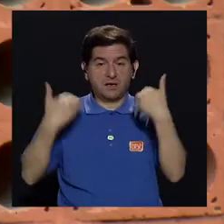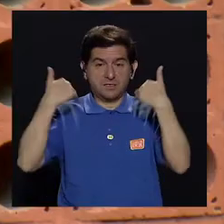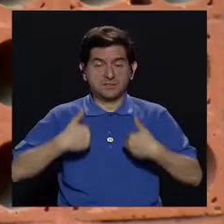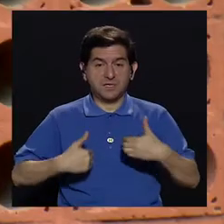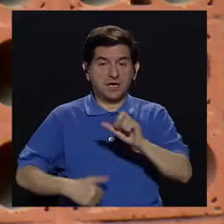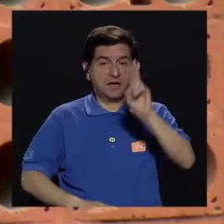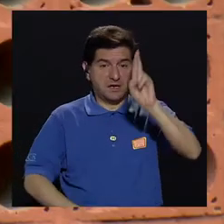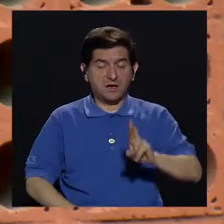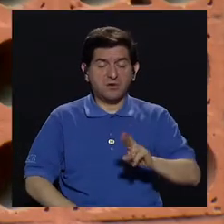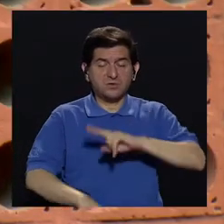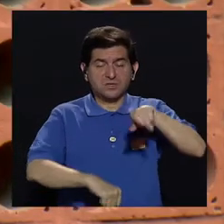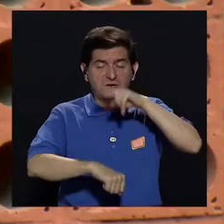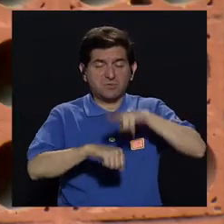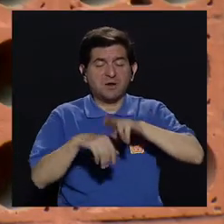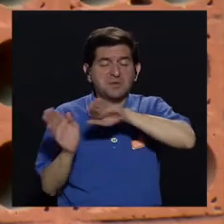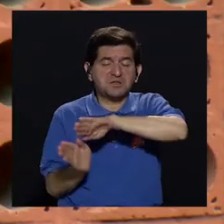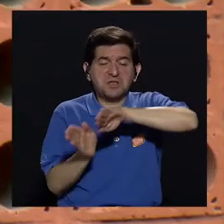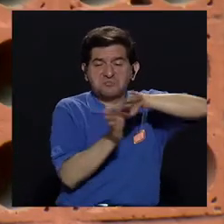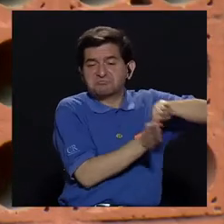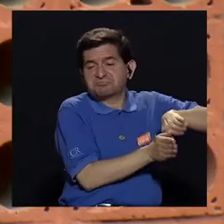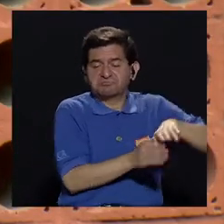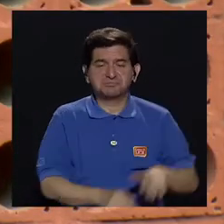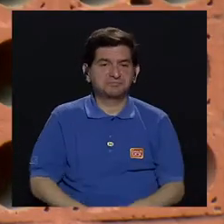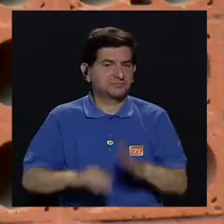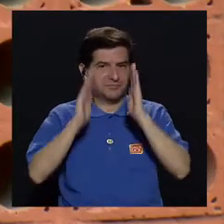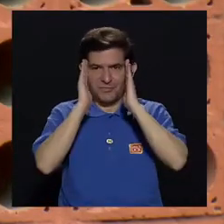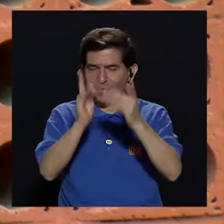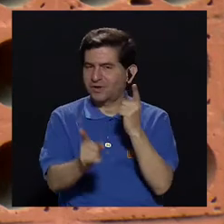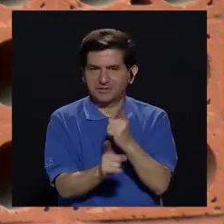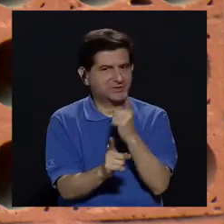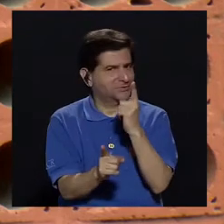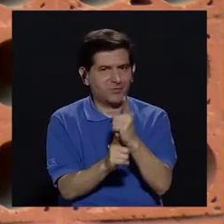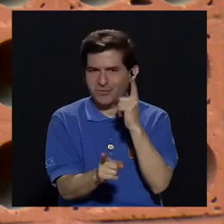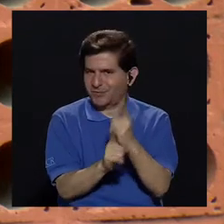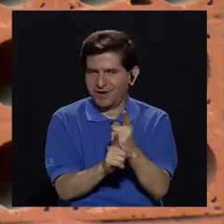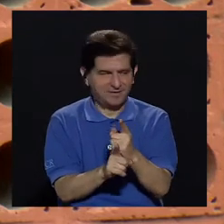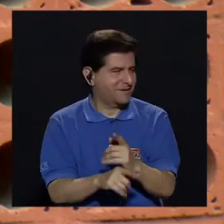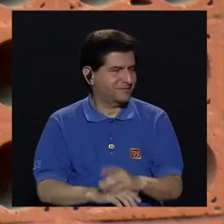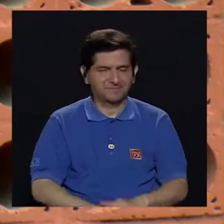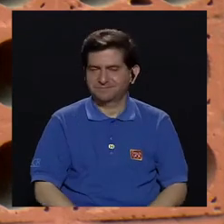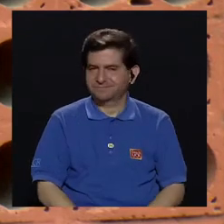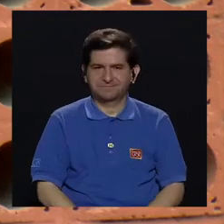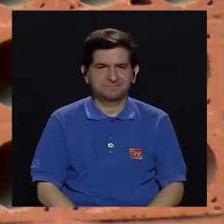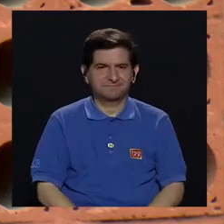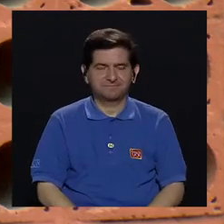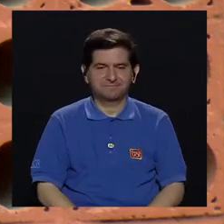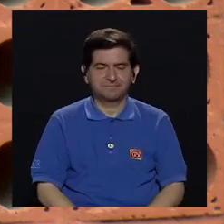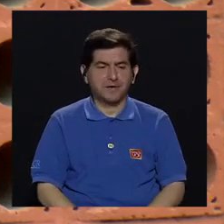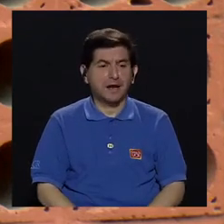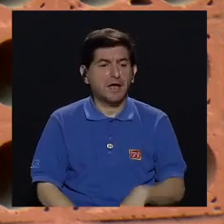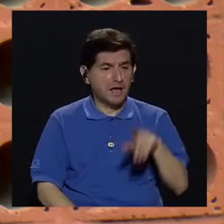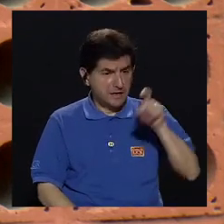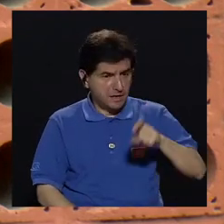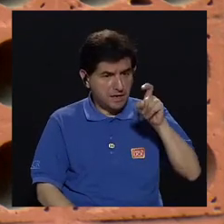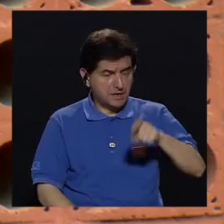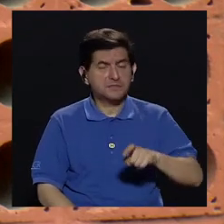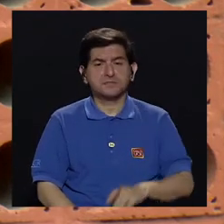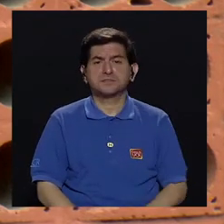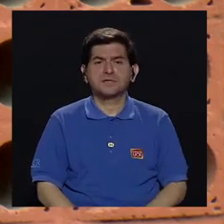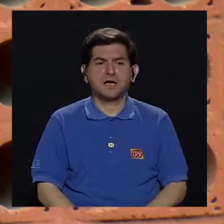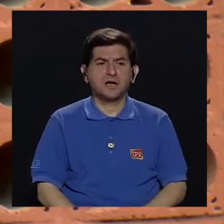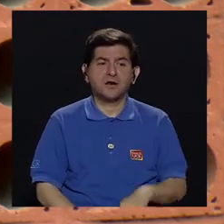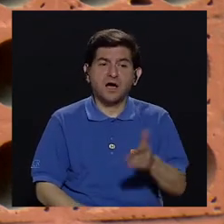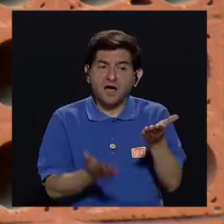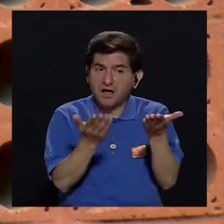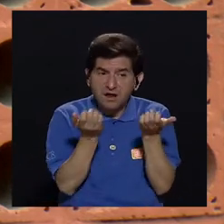y nosotros en Costa Rica tendemos a dejarla de lado, no le damos la importancia que esta requiere. Buscar un,